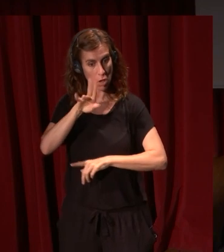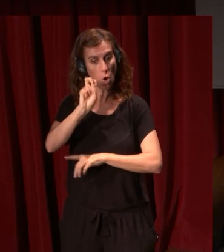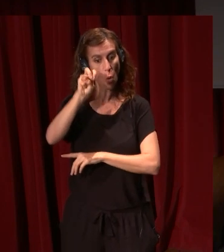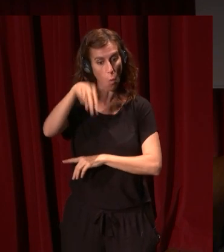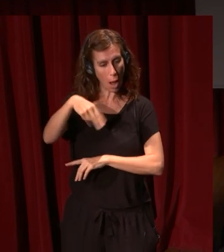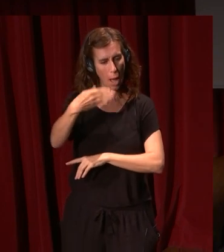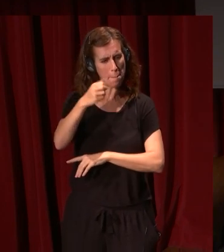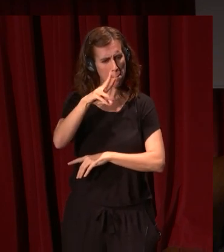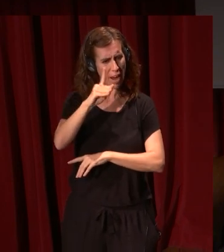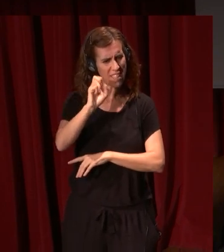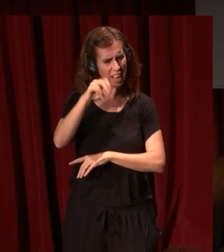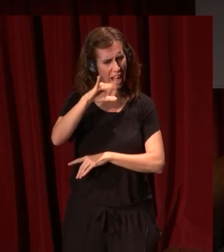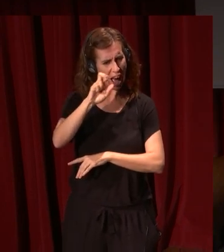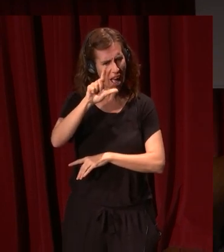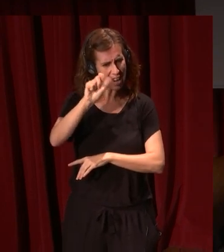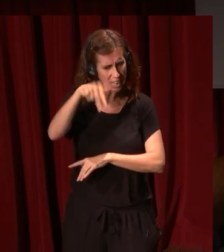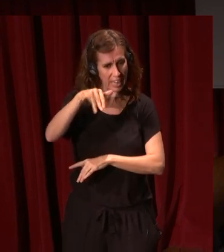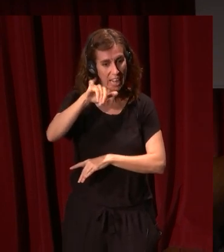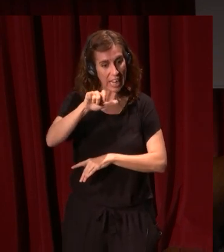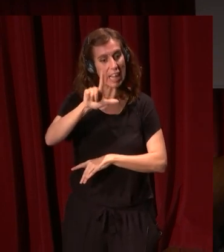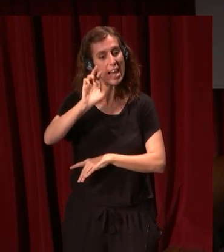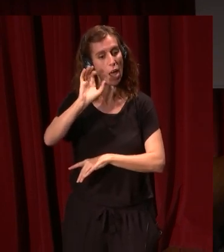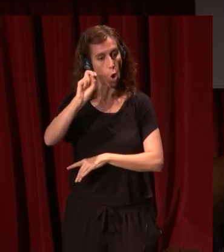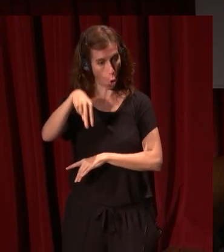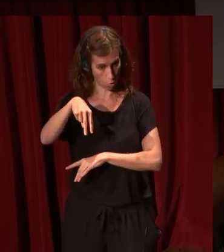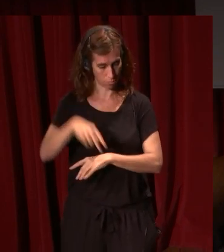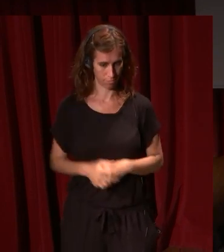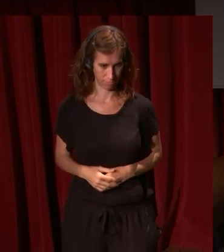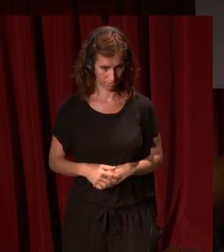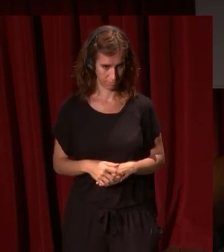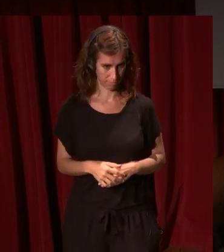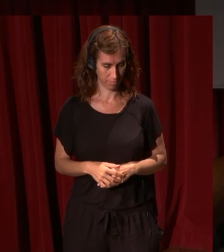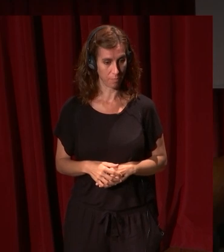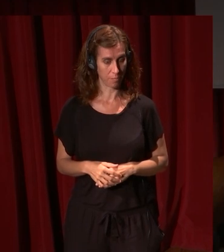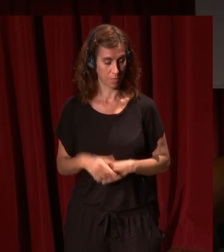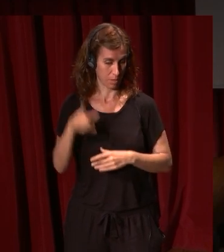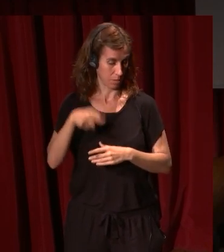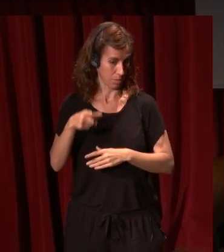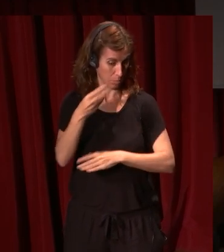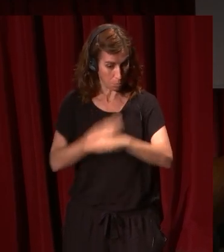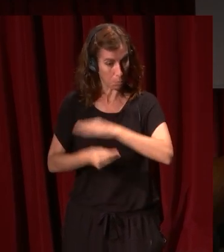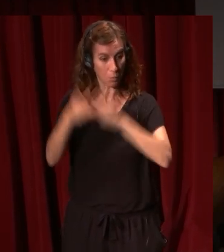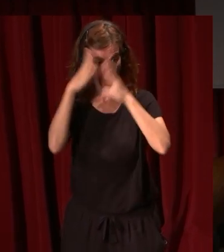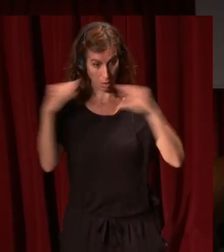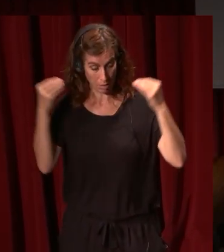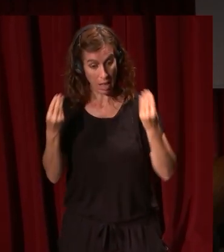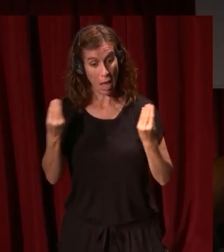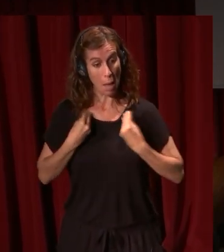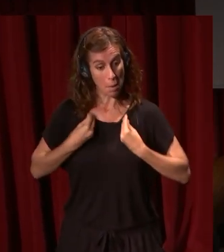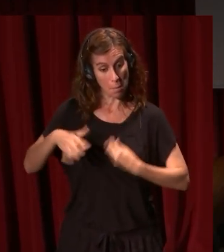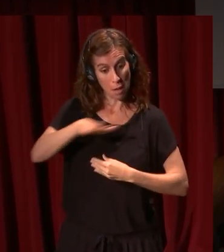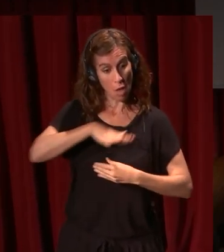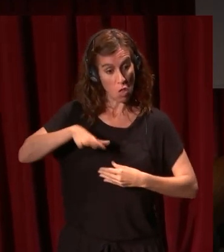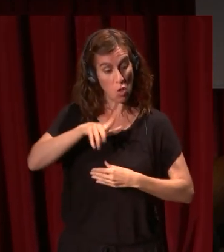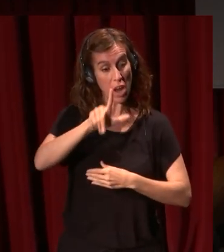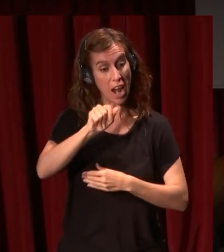Hamen y León hijo de flamenco y nieto por parte de madre también de flamenco que vive en la latina en el barrio de los flamencos